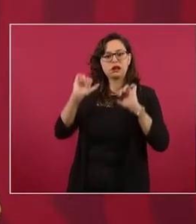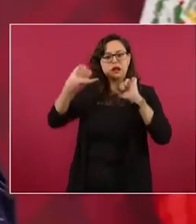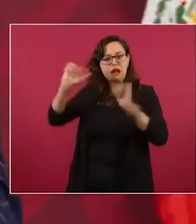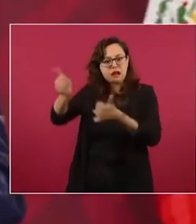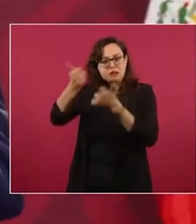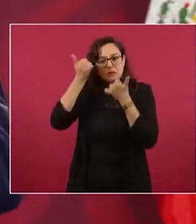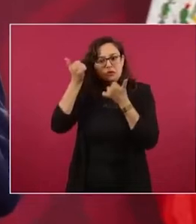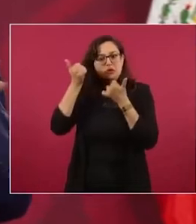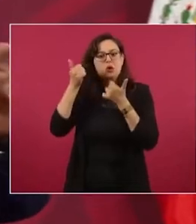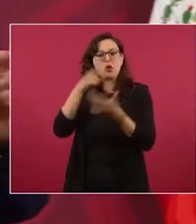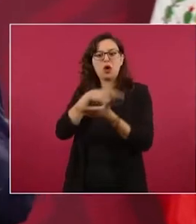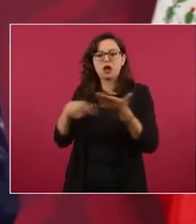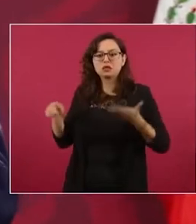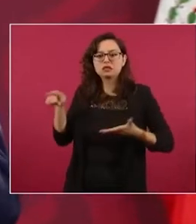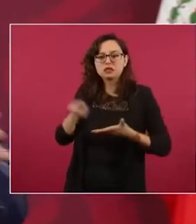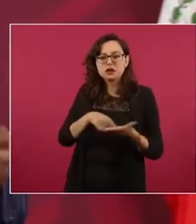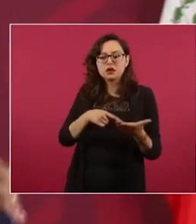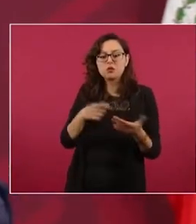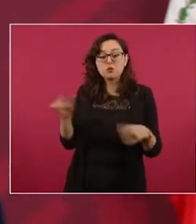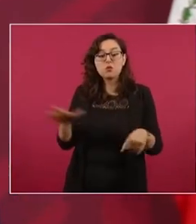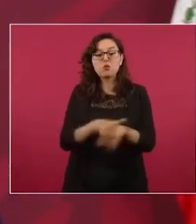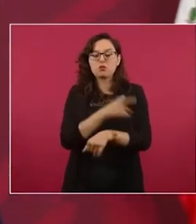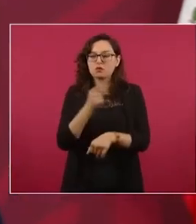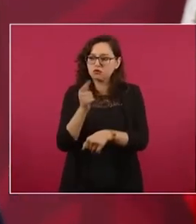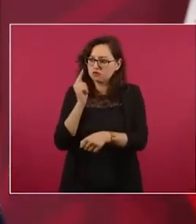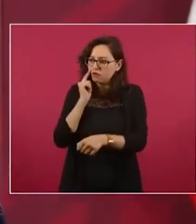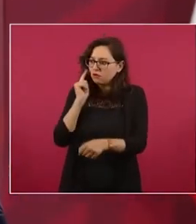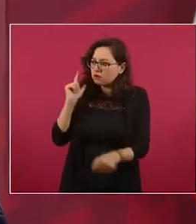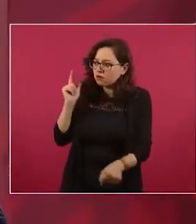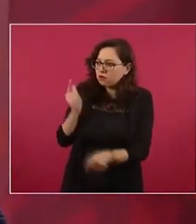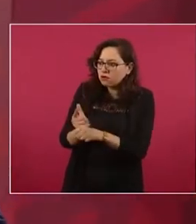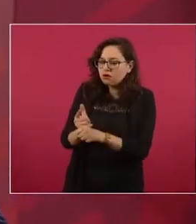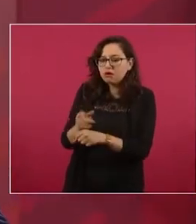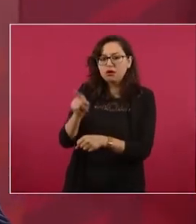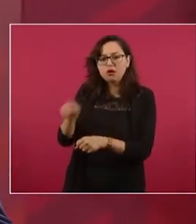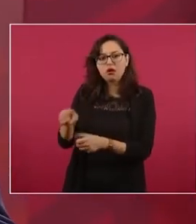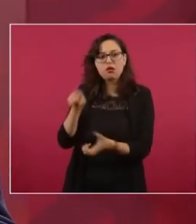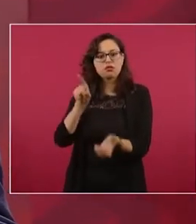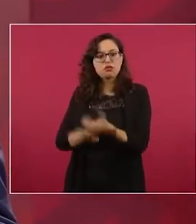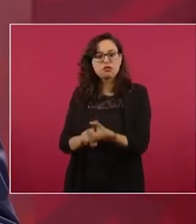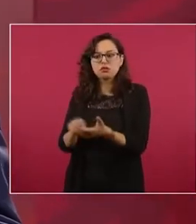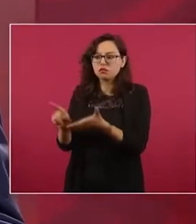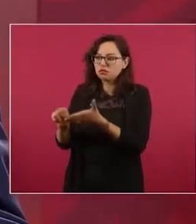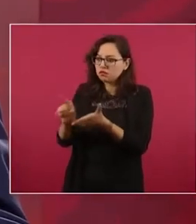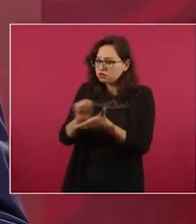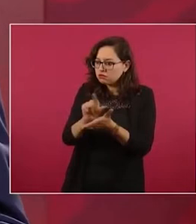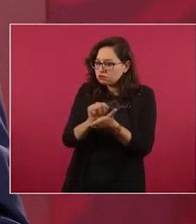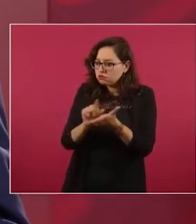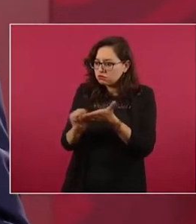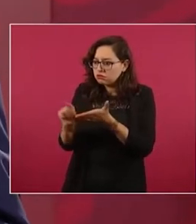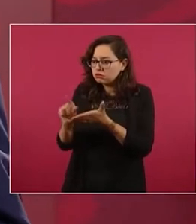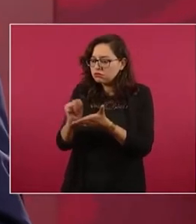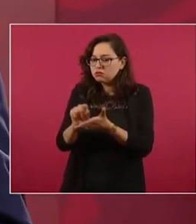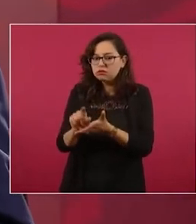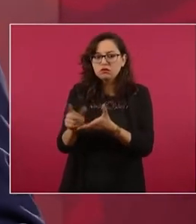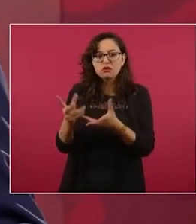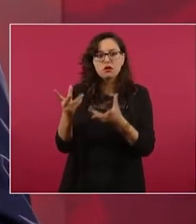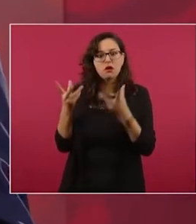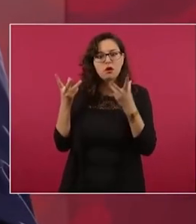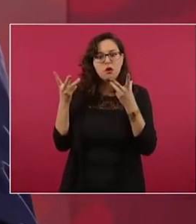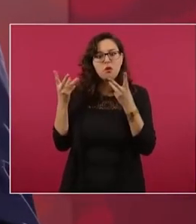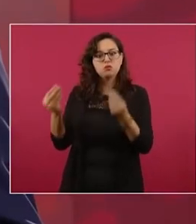porque se empezó a hablar de que pues no habían palomitas sino